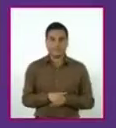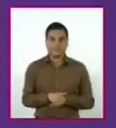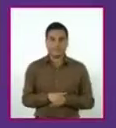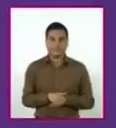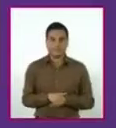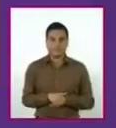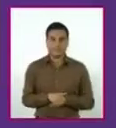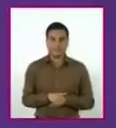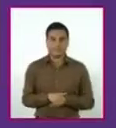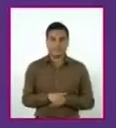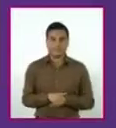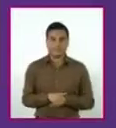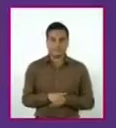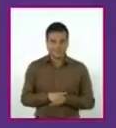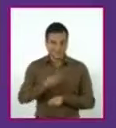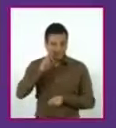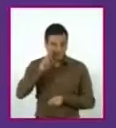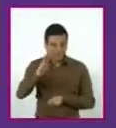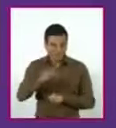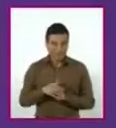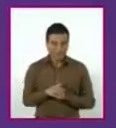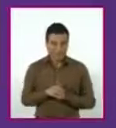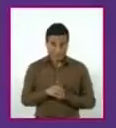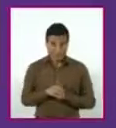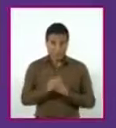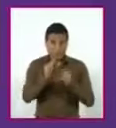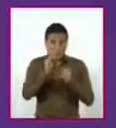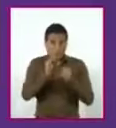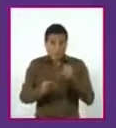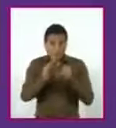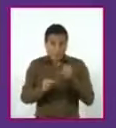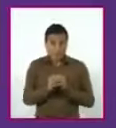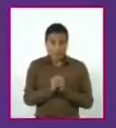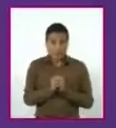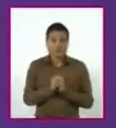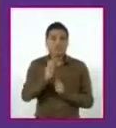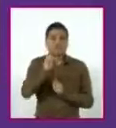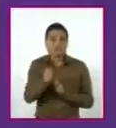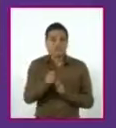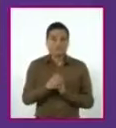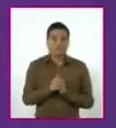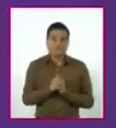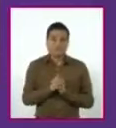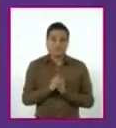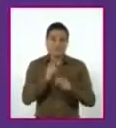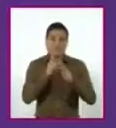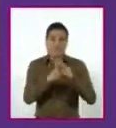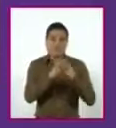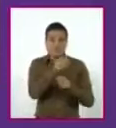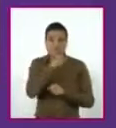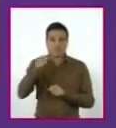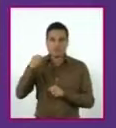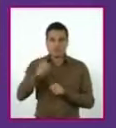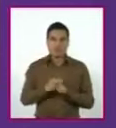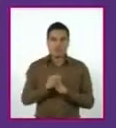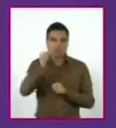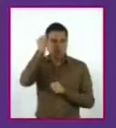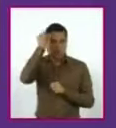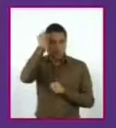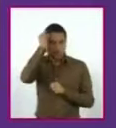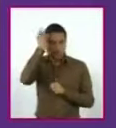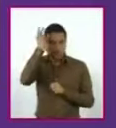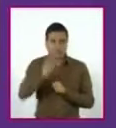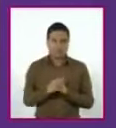Si notas la expresión obtenida, es del tipo ecuación cuadrática, ya que tiene el